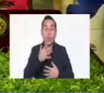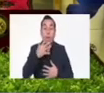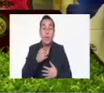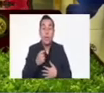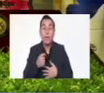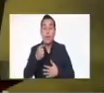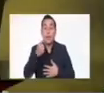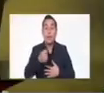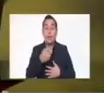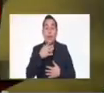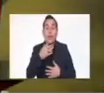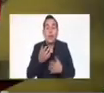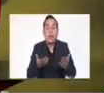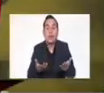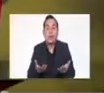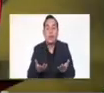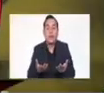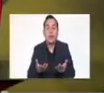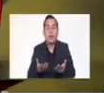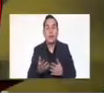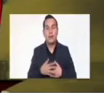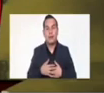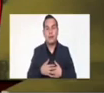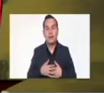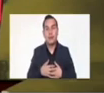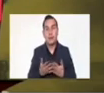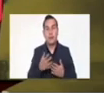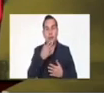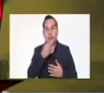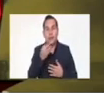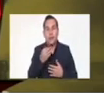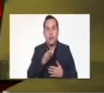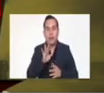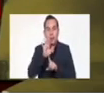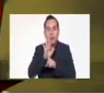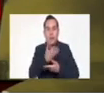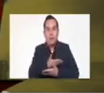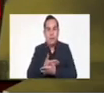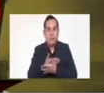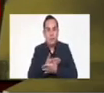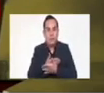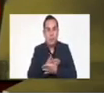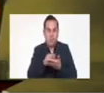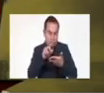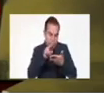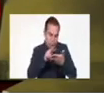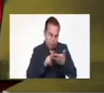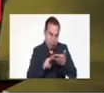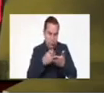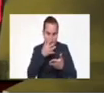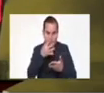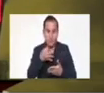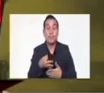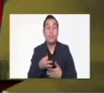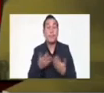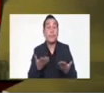pueblo ya no les cree aunque empiecen a crear mentiras. Ahí incluso salió aquí uno que decía en la resistencia en Washington donde sale